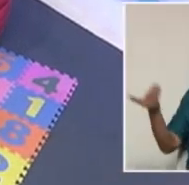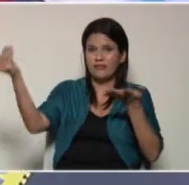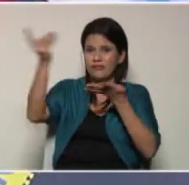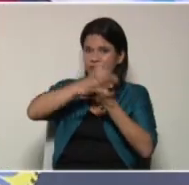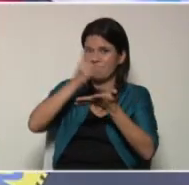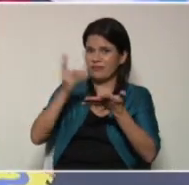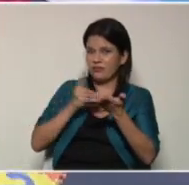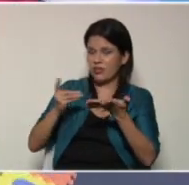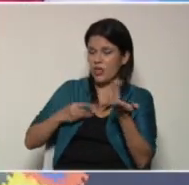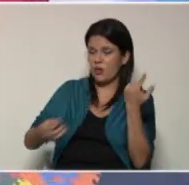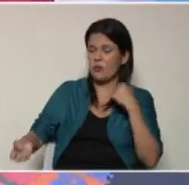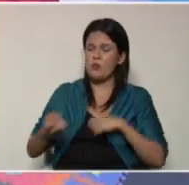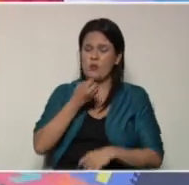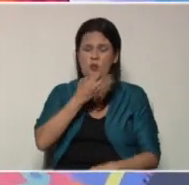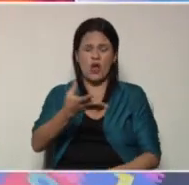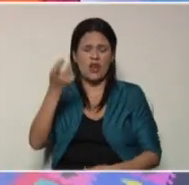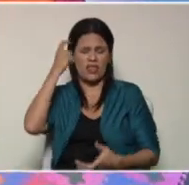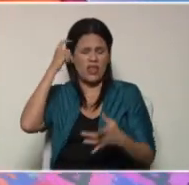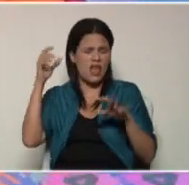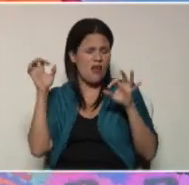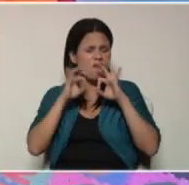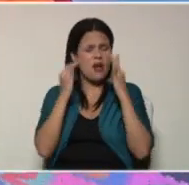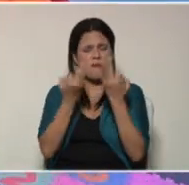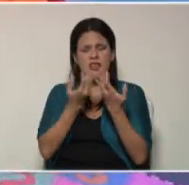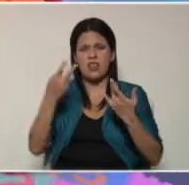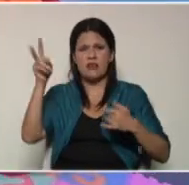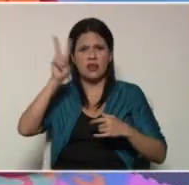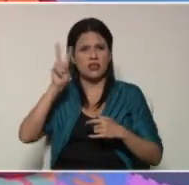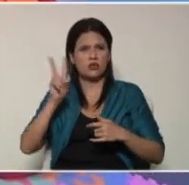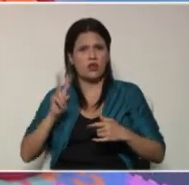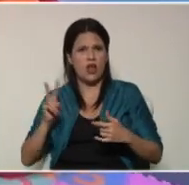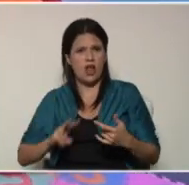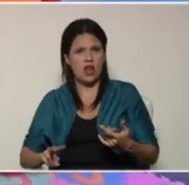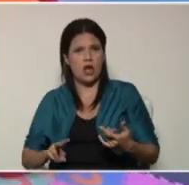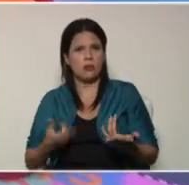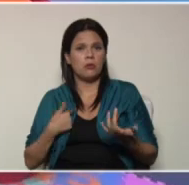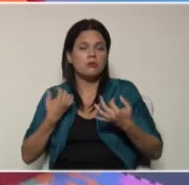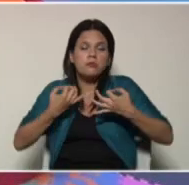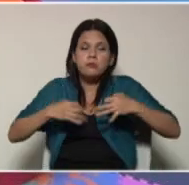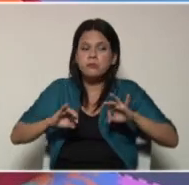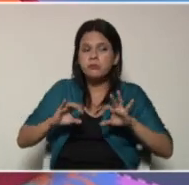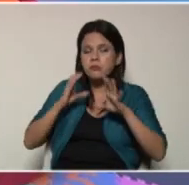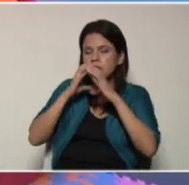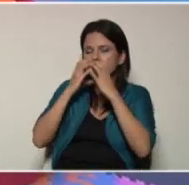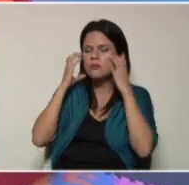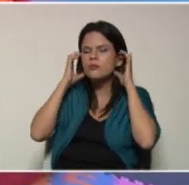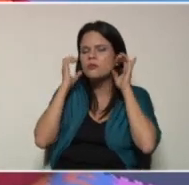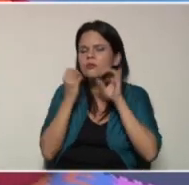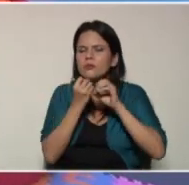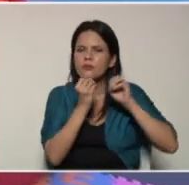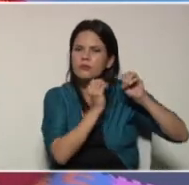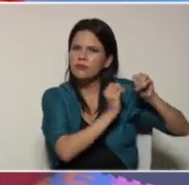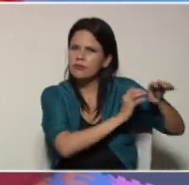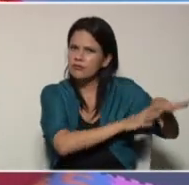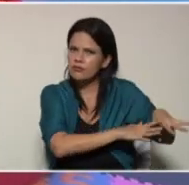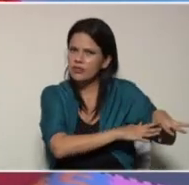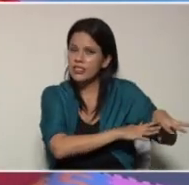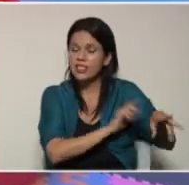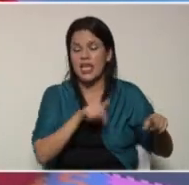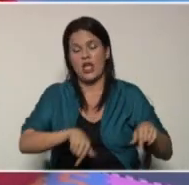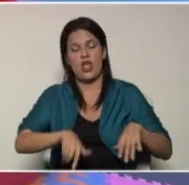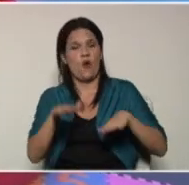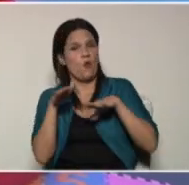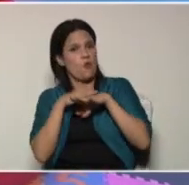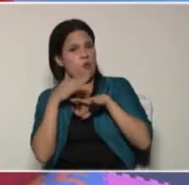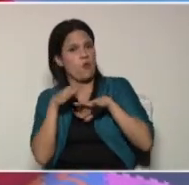¡Dibújame! Muy buenos días, familia venezolana. Como es usual, voy a retirarme el tapabocas. Y es que hoy es